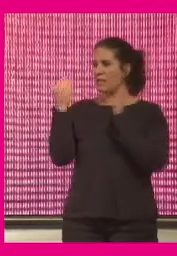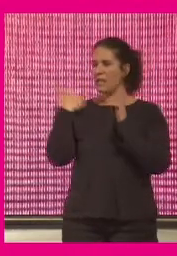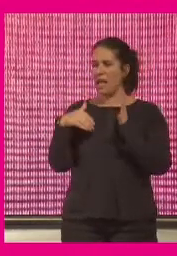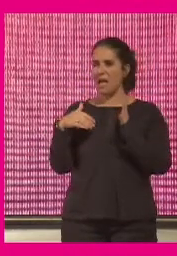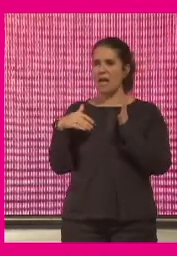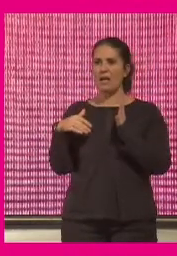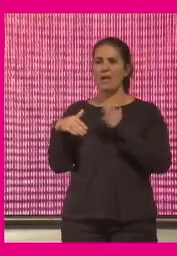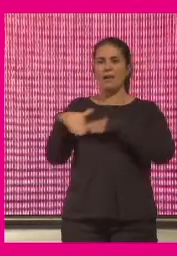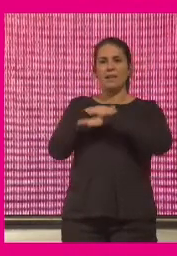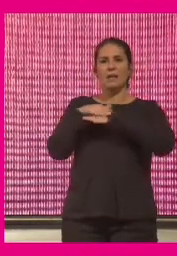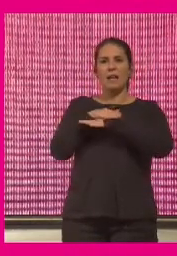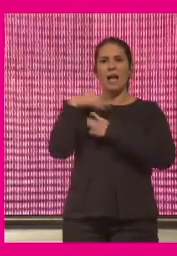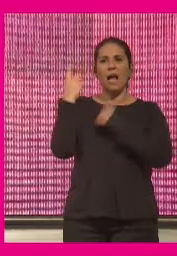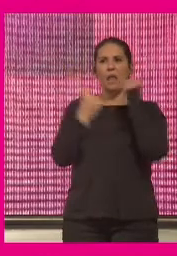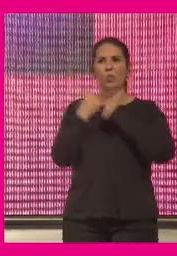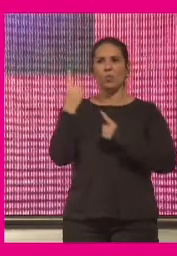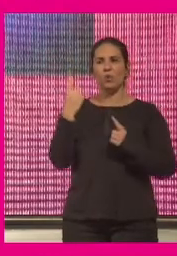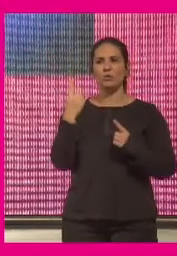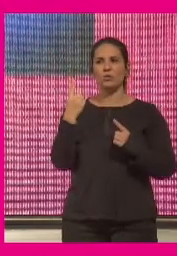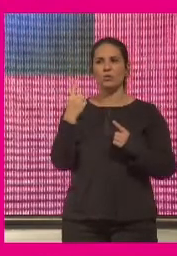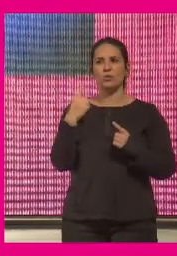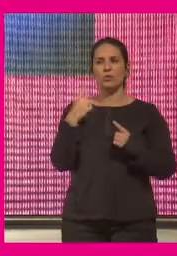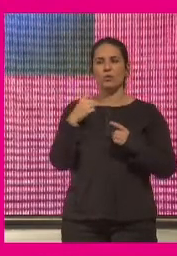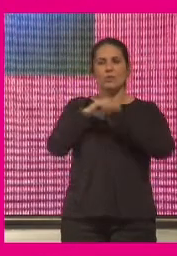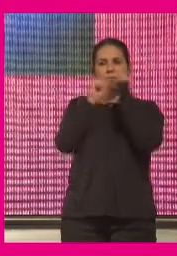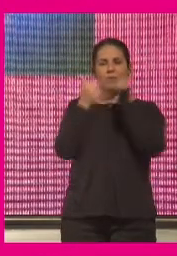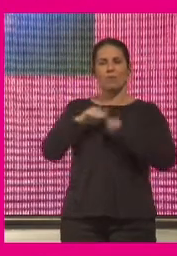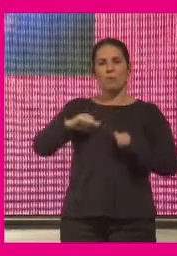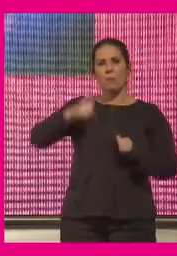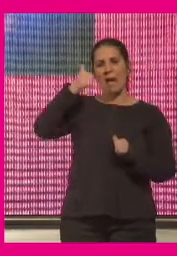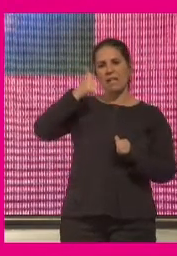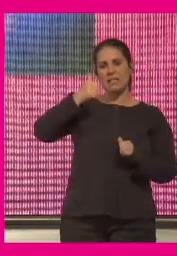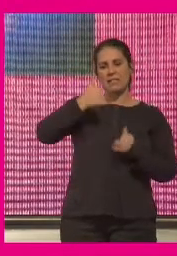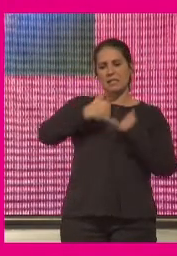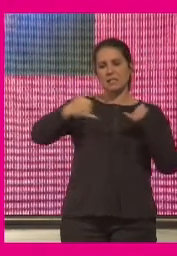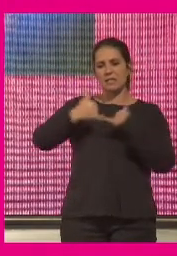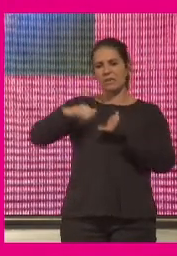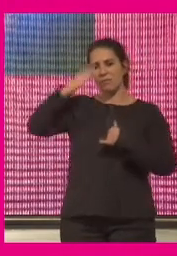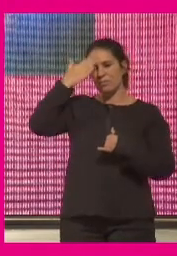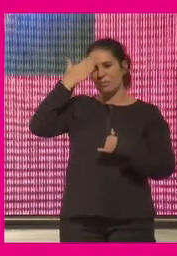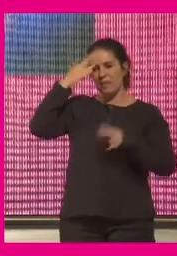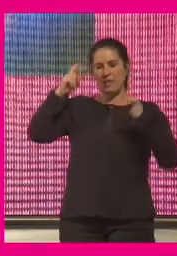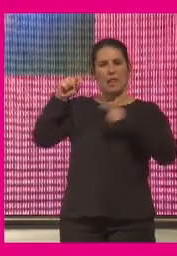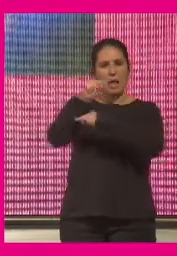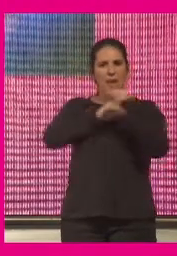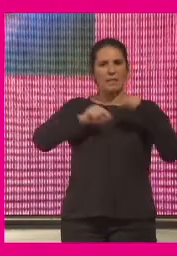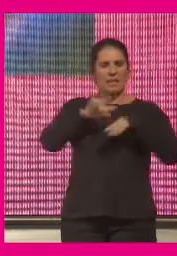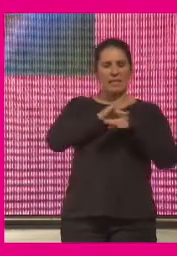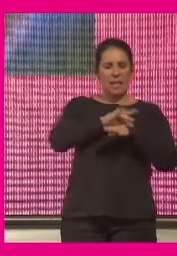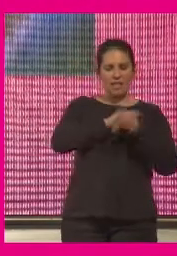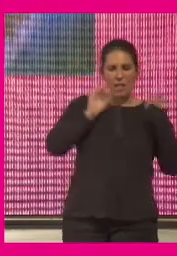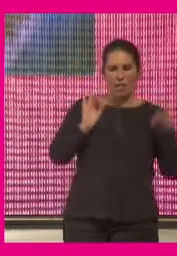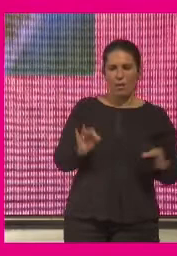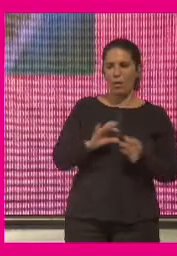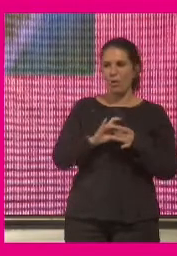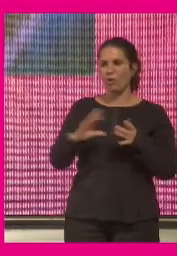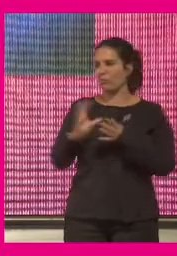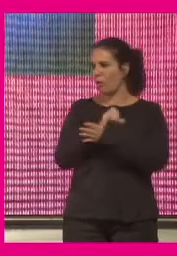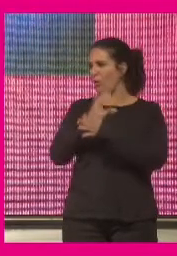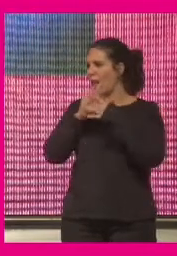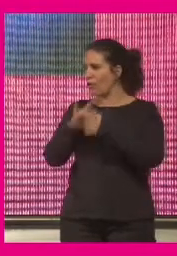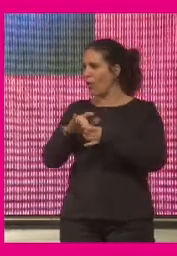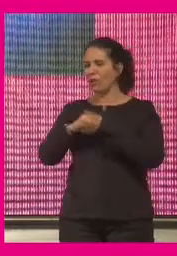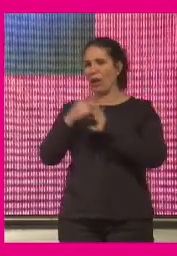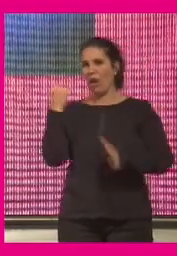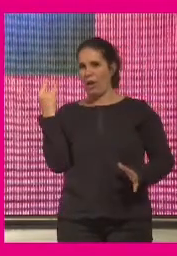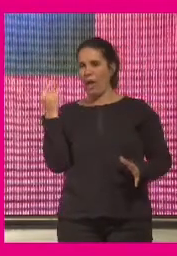esbozadas algunas de las líneas maestras que hoy protagonizan el debate sobre la digitalización o sobre todo lo que tiene que ver con la